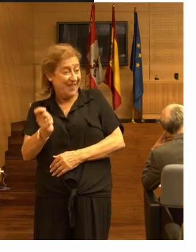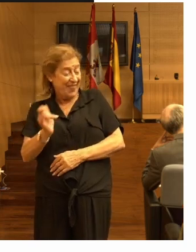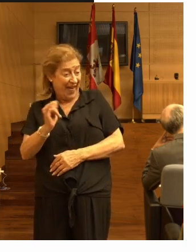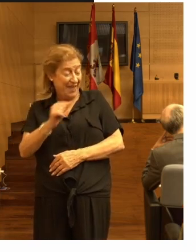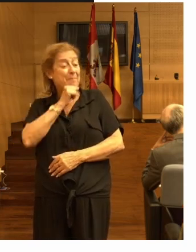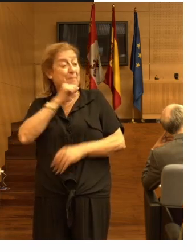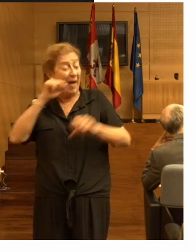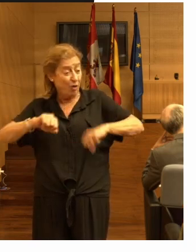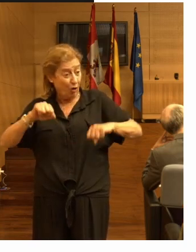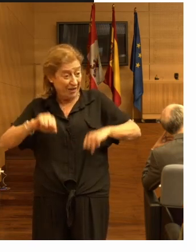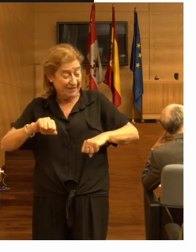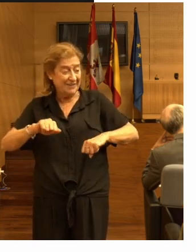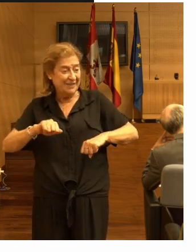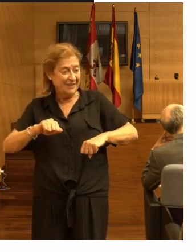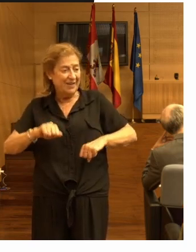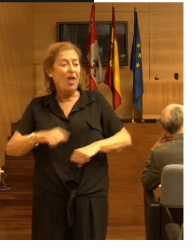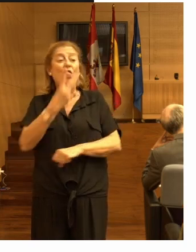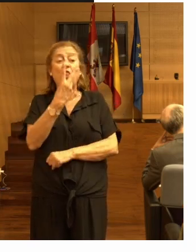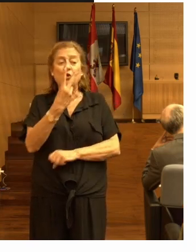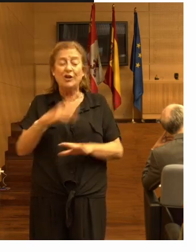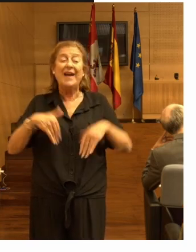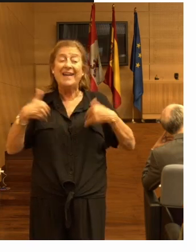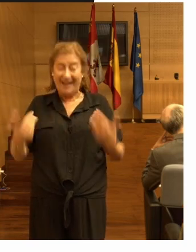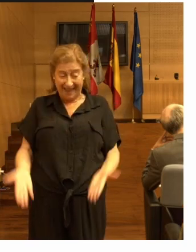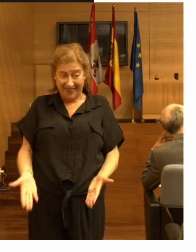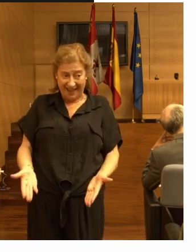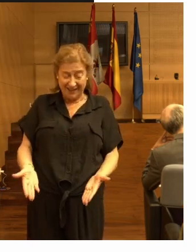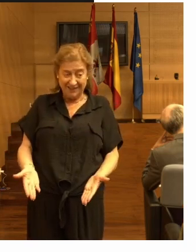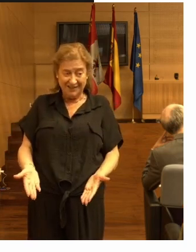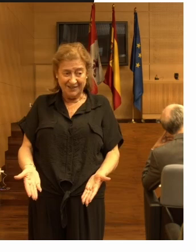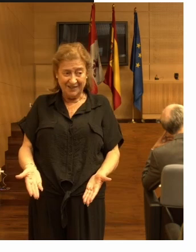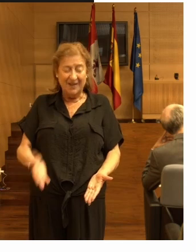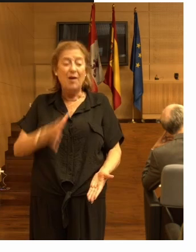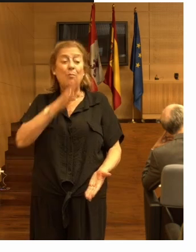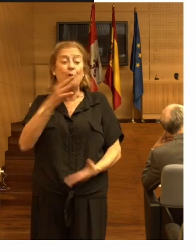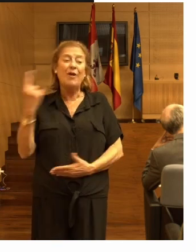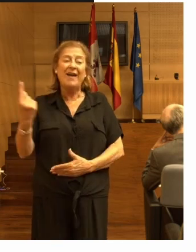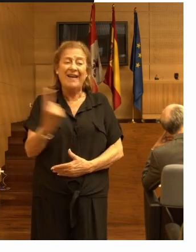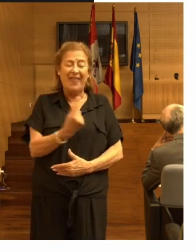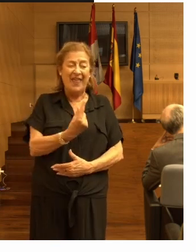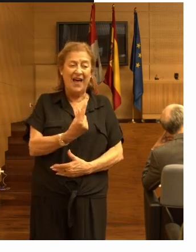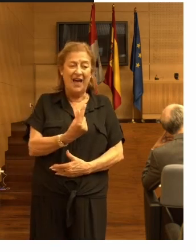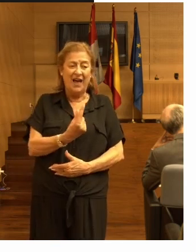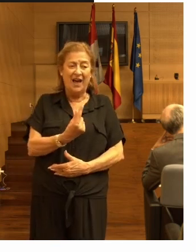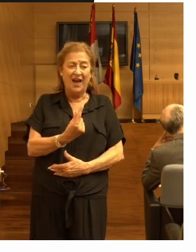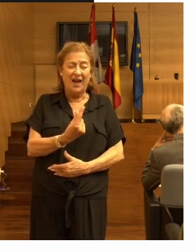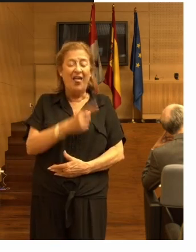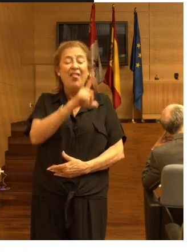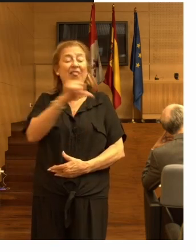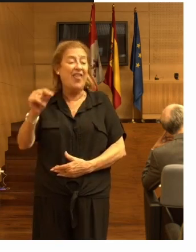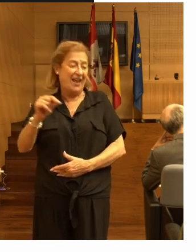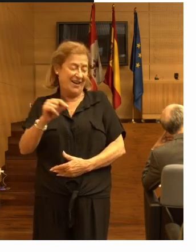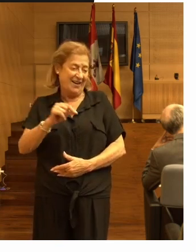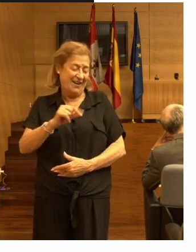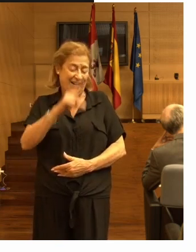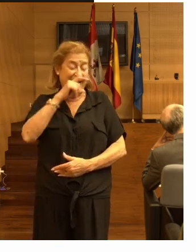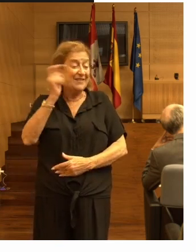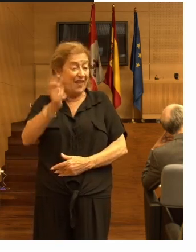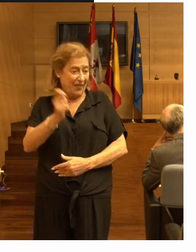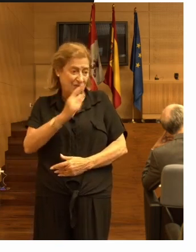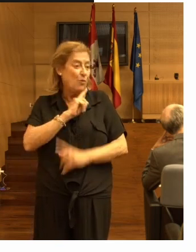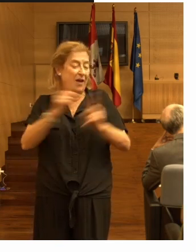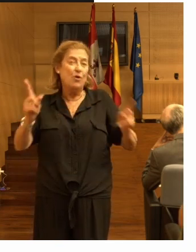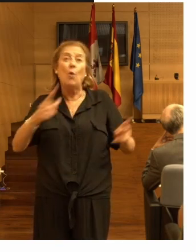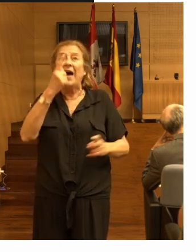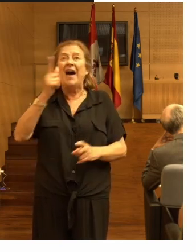periátricas dos caídas por cada 100 residentes de año o que en una residencia